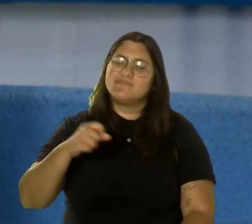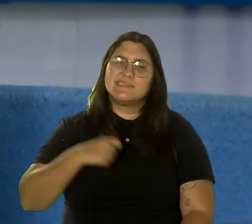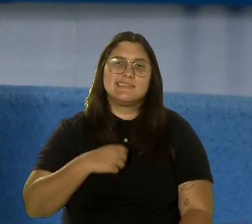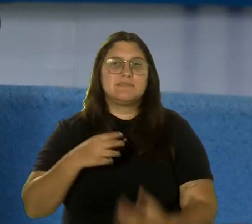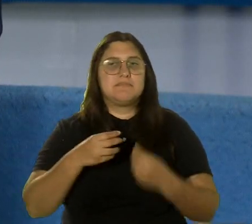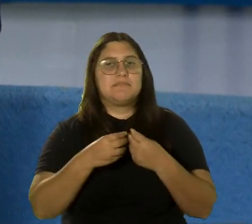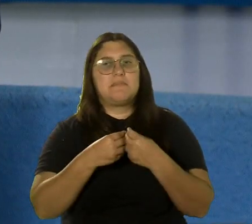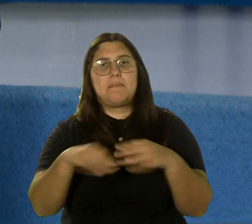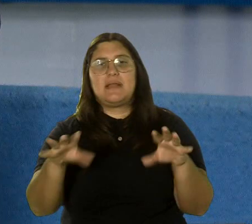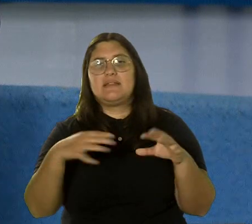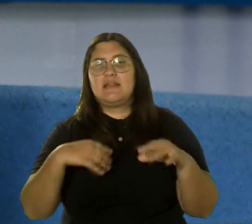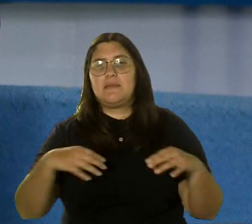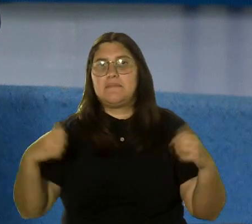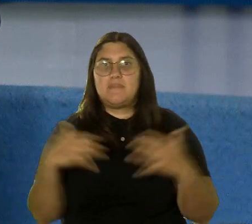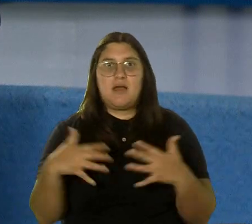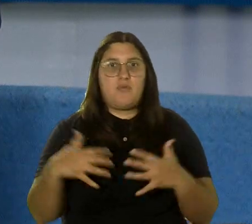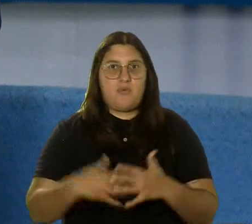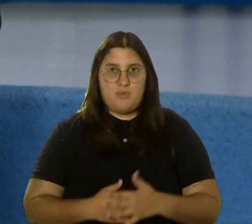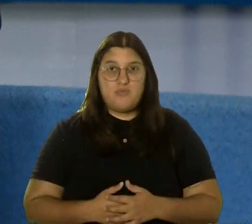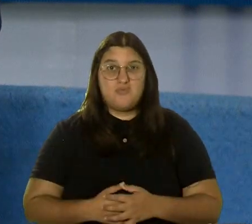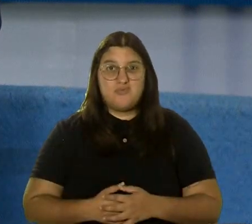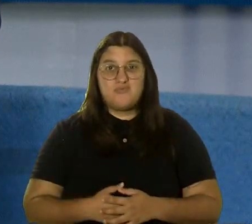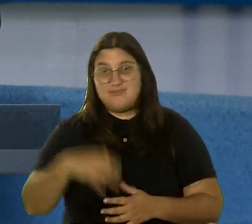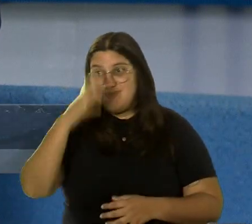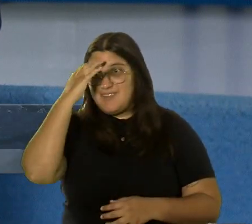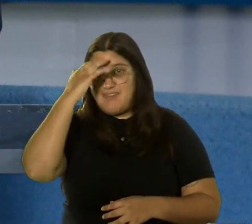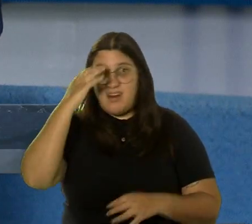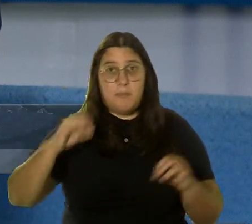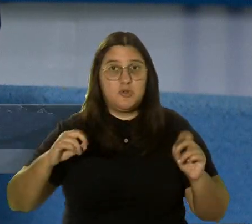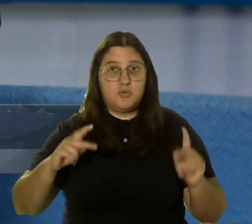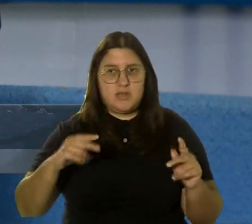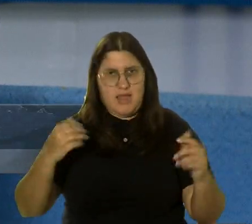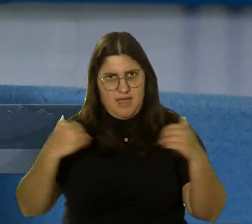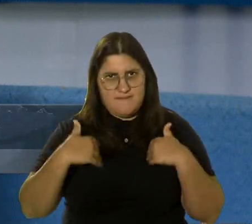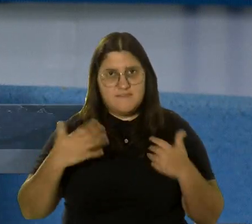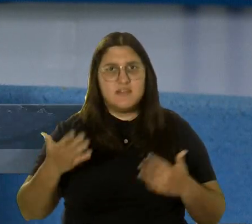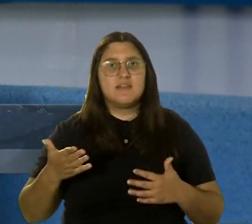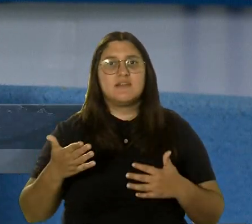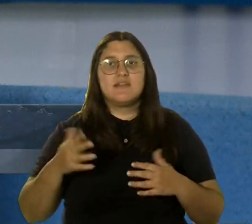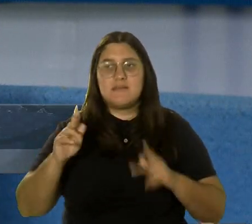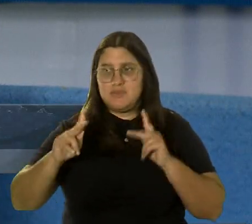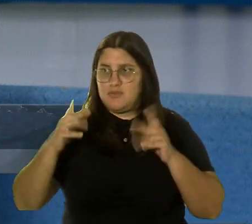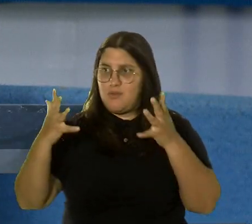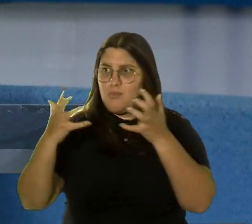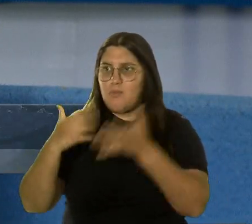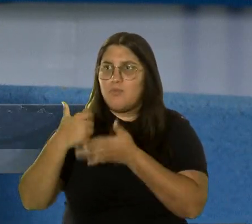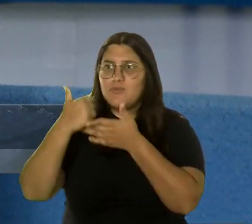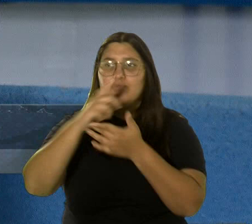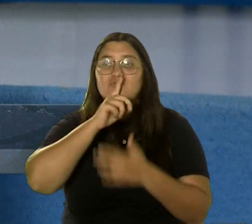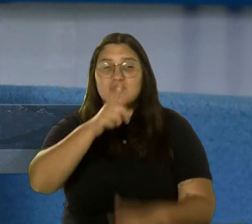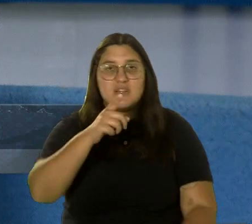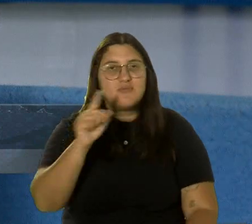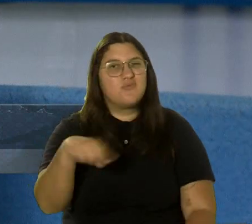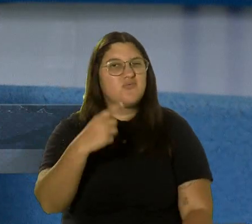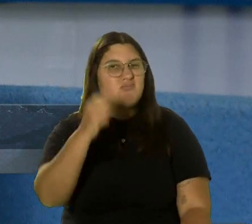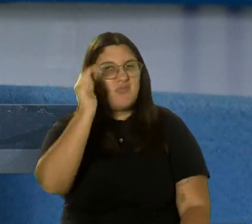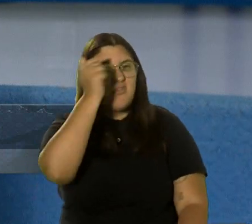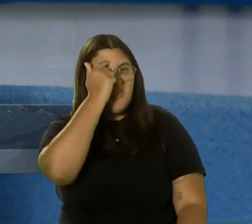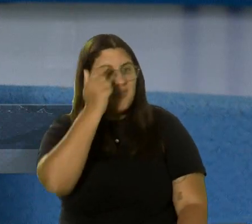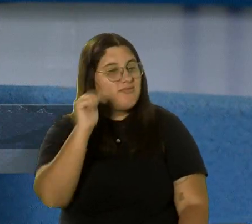saber que las oportunidades están, perder el miedo y saber que hay gente que quiere ayudar genuinamente. No solamente gobierno,